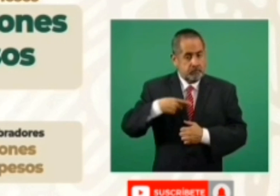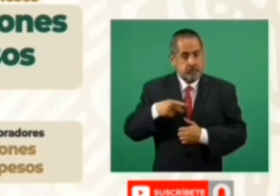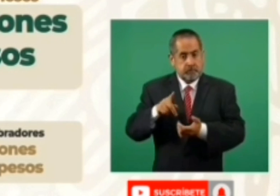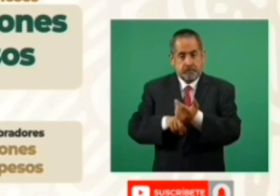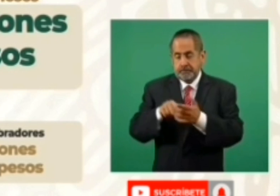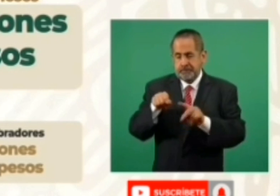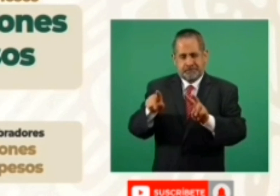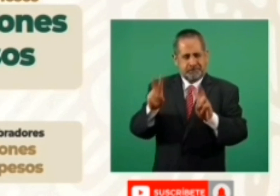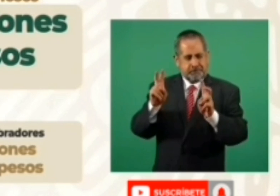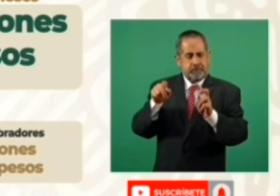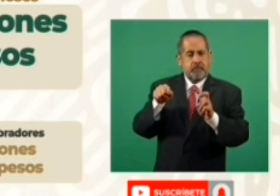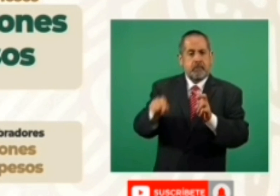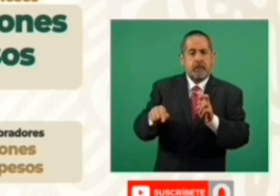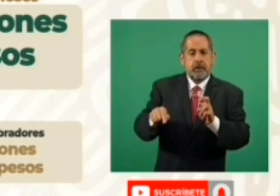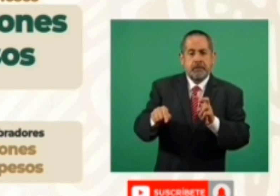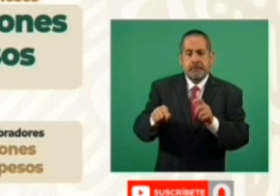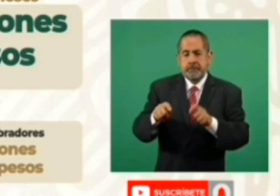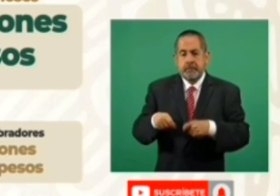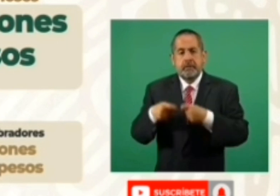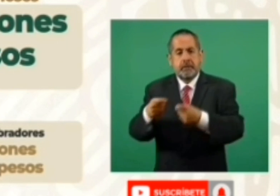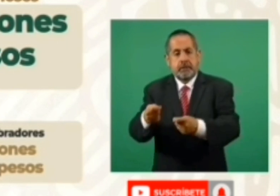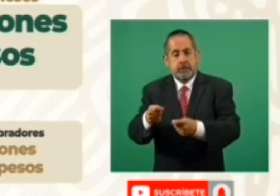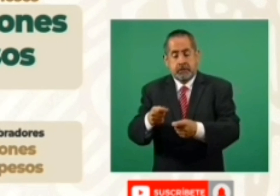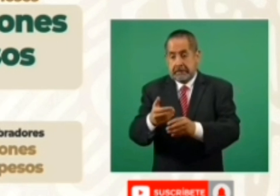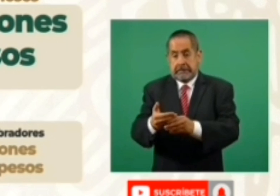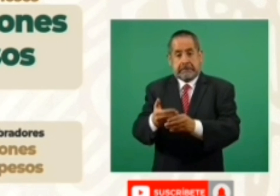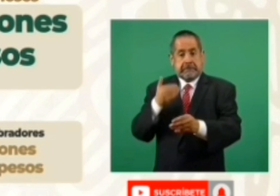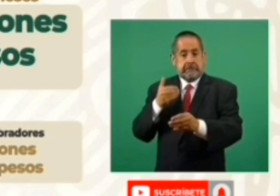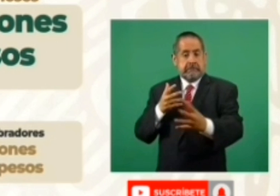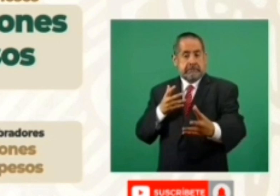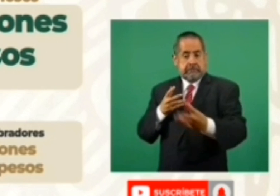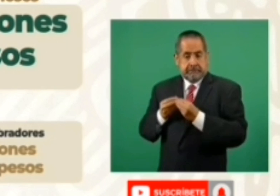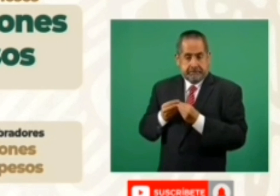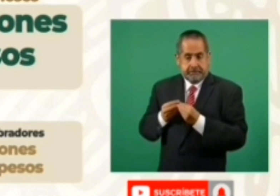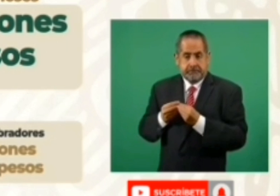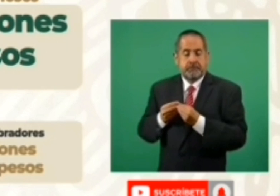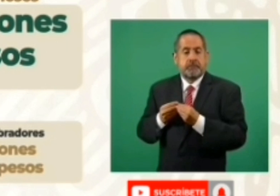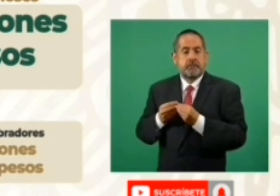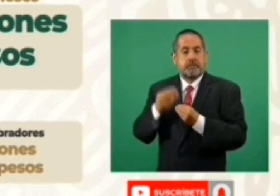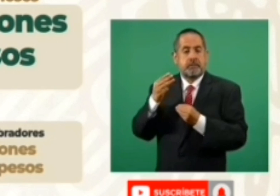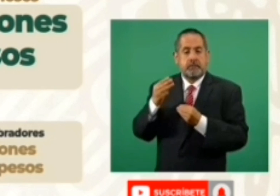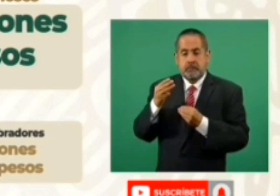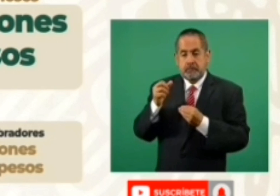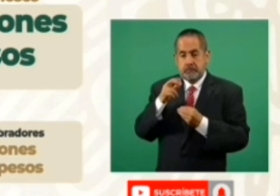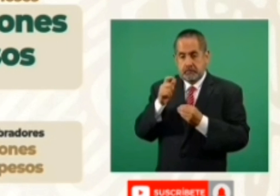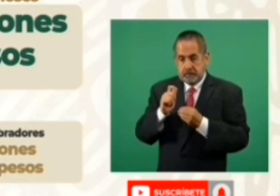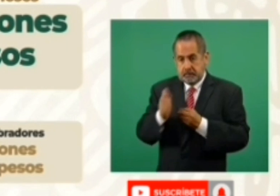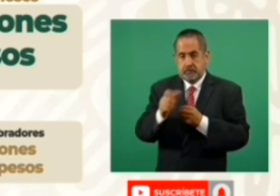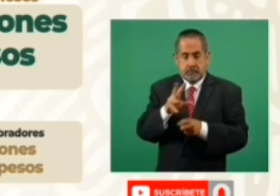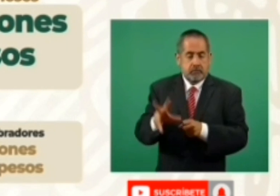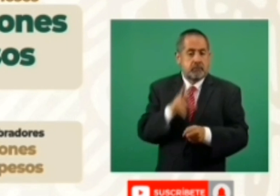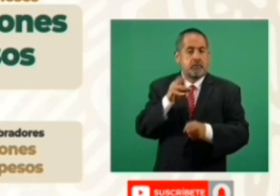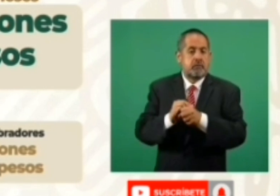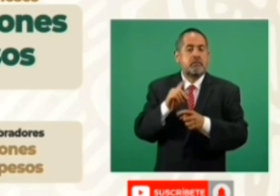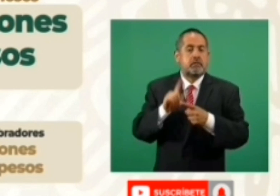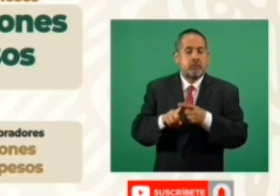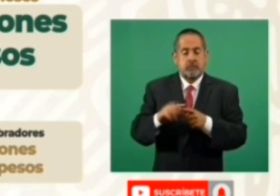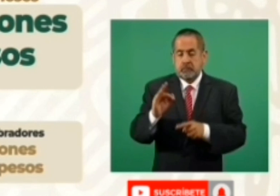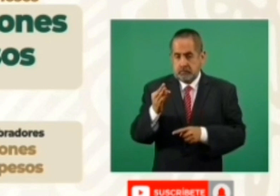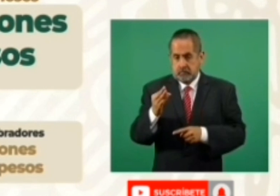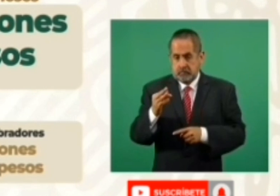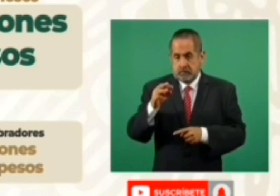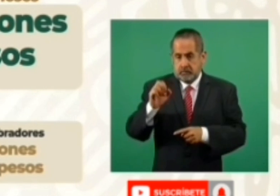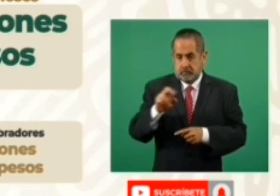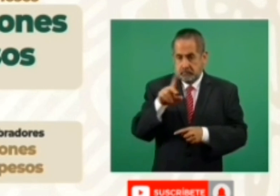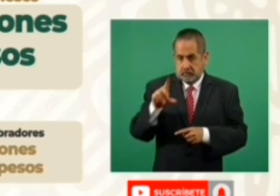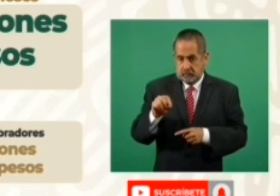programa prioritario recibirán anticipadamente en el mes de marzo los pagos correspondientes a febrero,